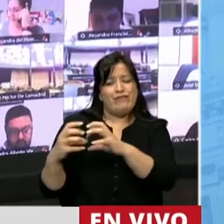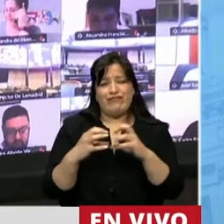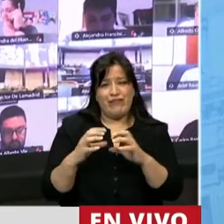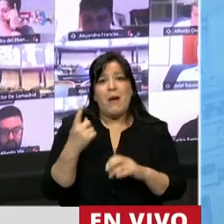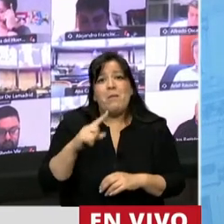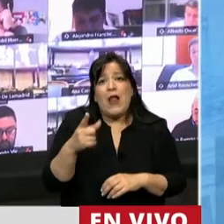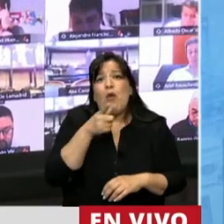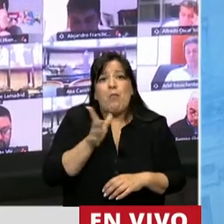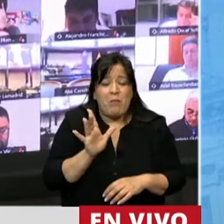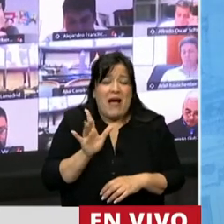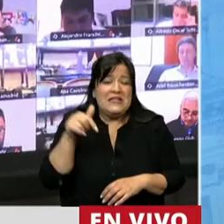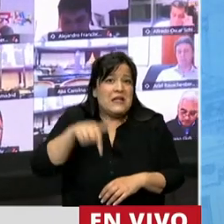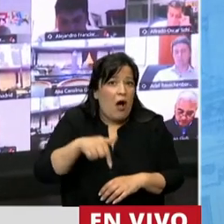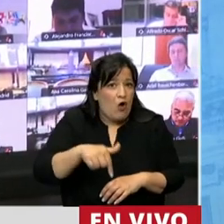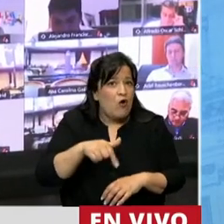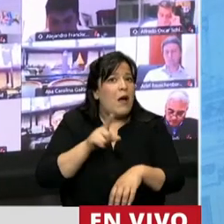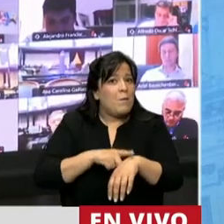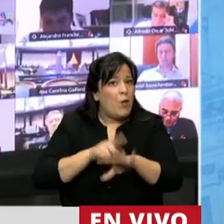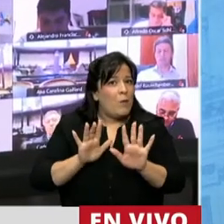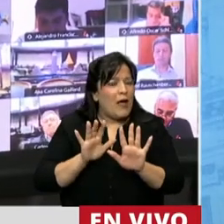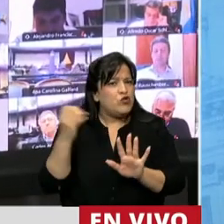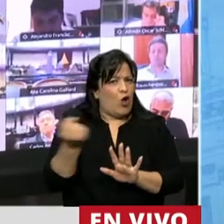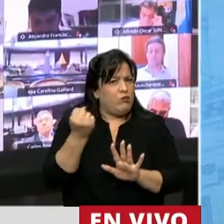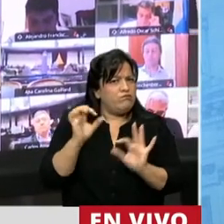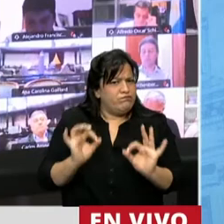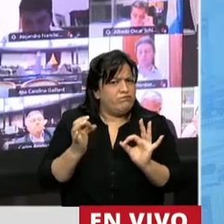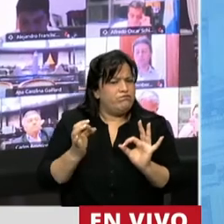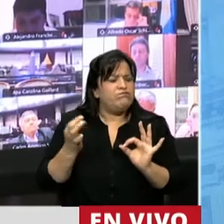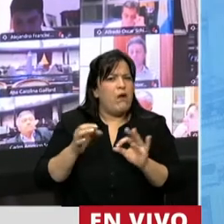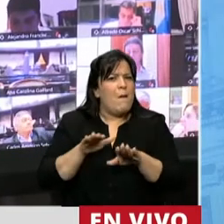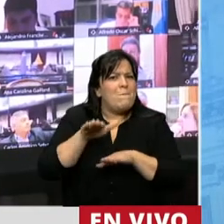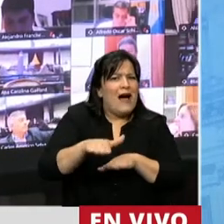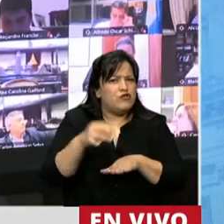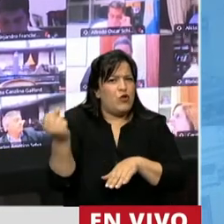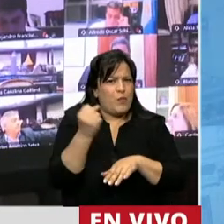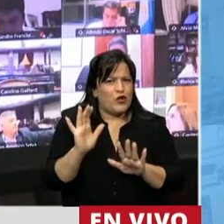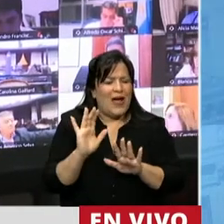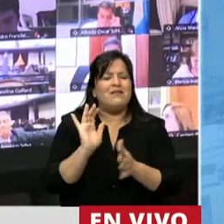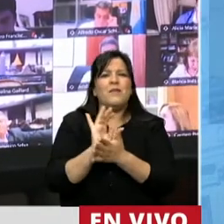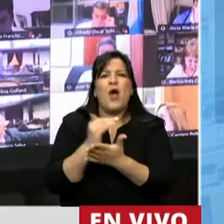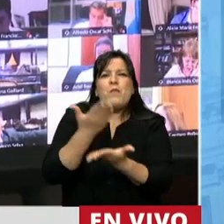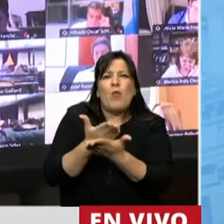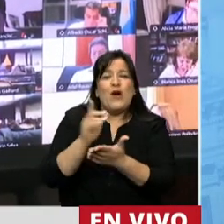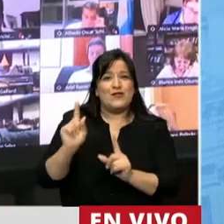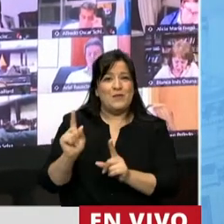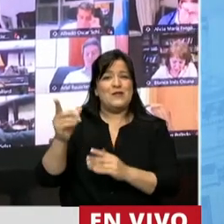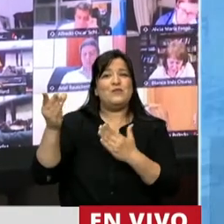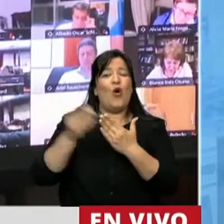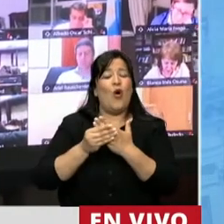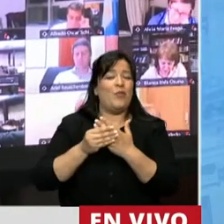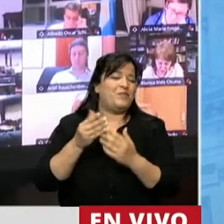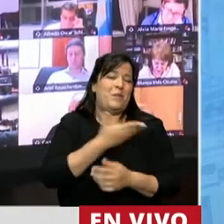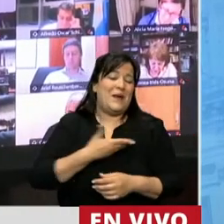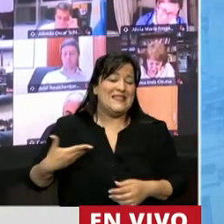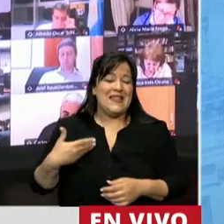pero creemos que estamos en un buen paso de una propuesta de nuestro Presidente y de nuestra Vicepresidenta que